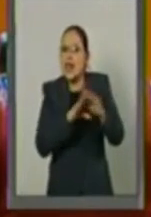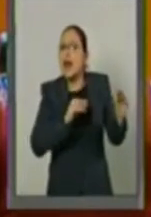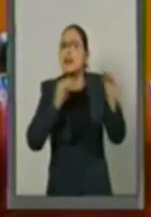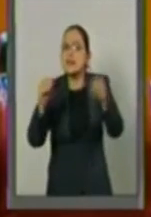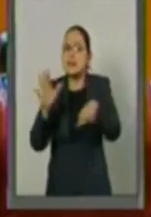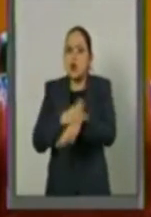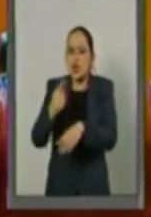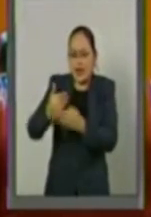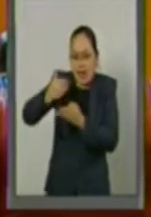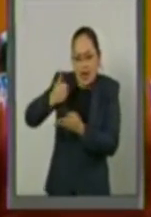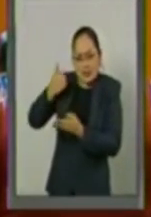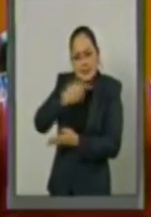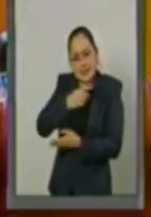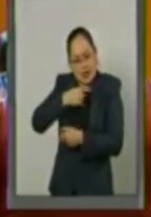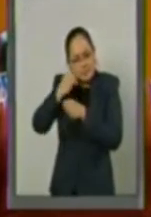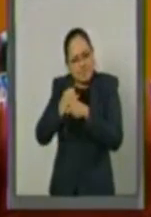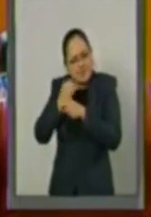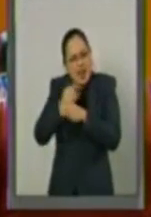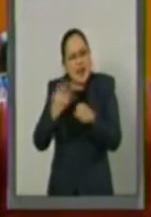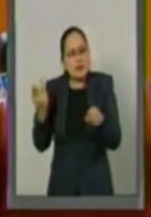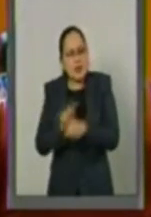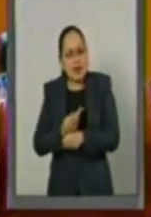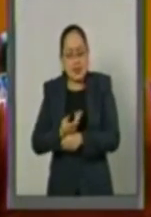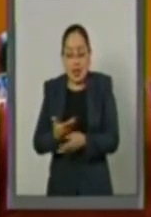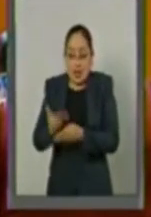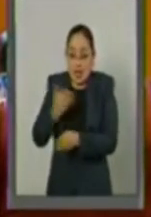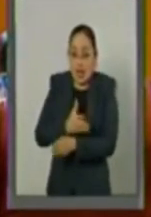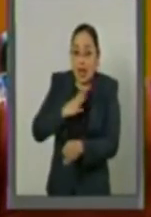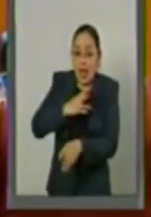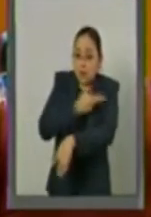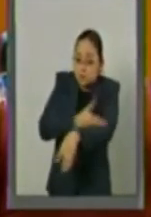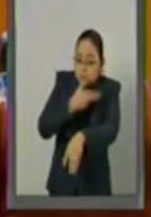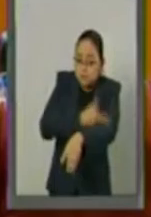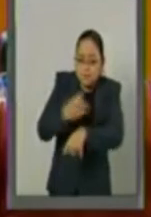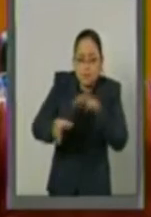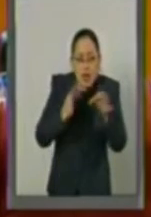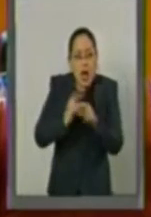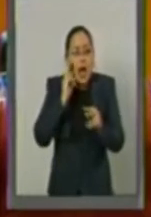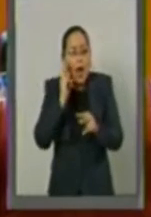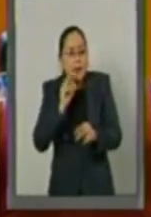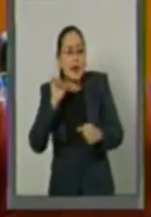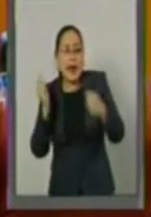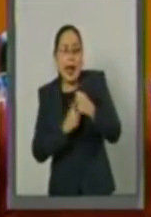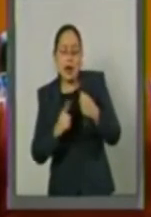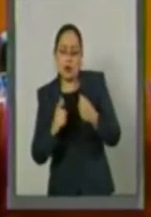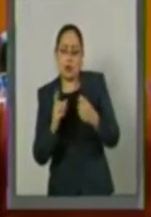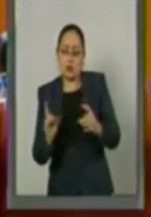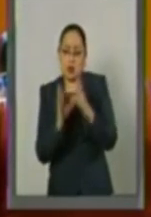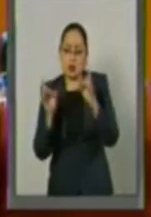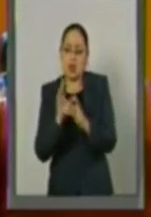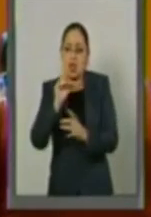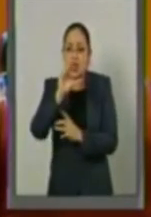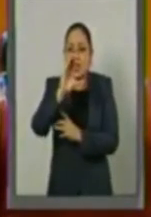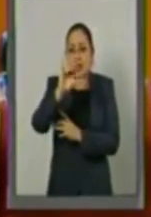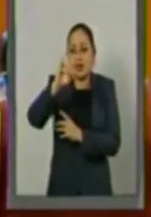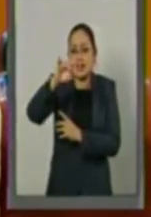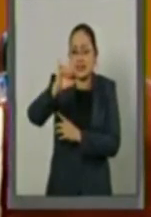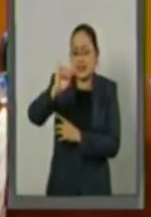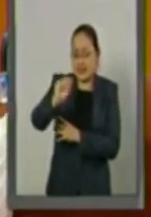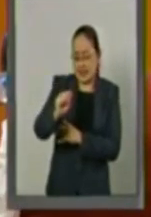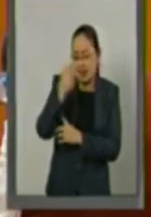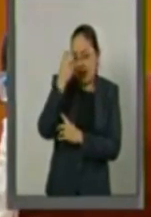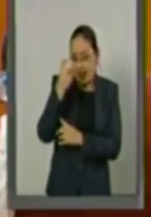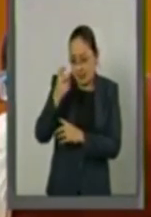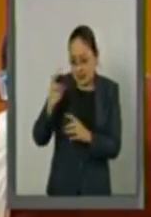incluso intensificar las gestiones para prevenir las situaciones de crisis sobre la base de la diplomacia,